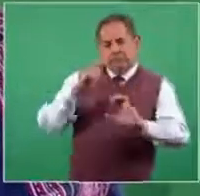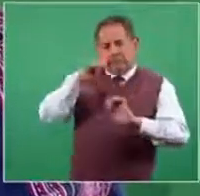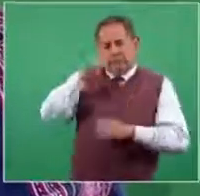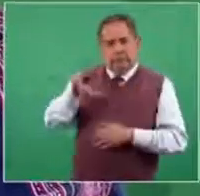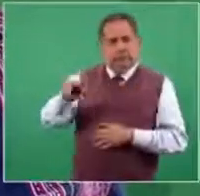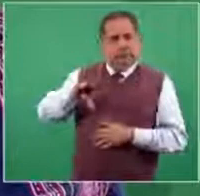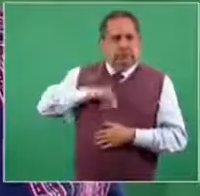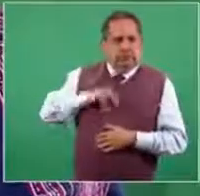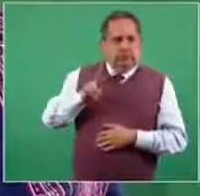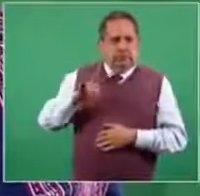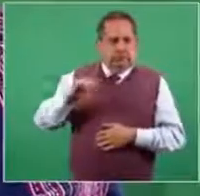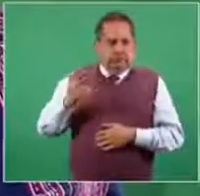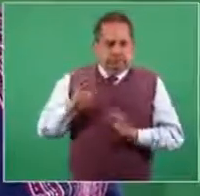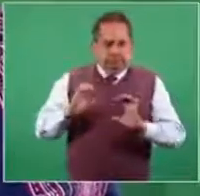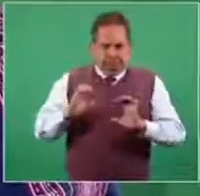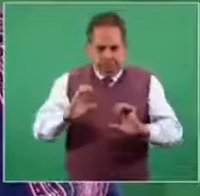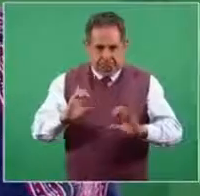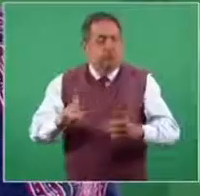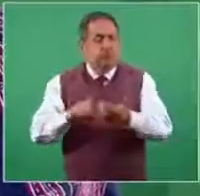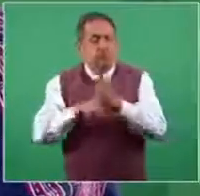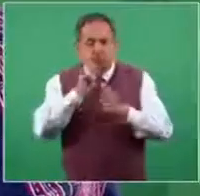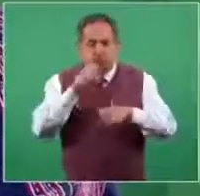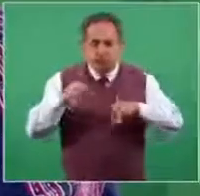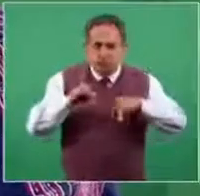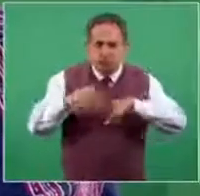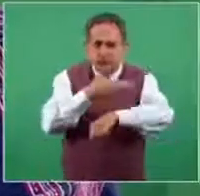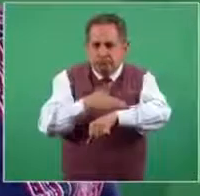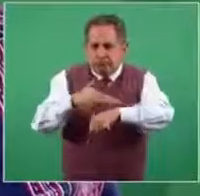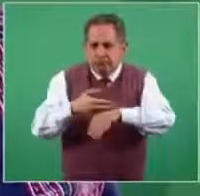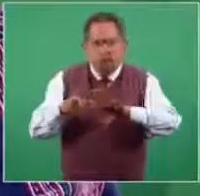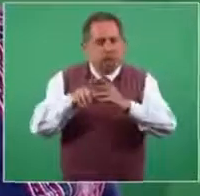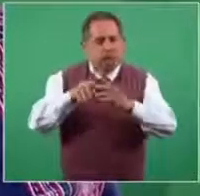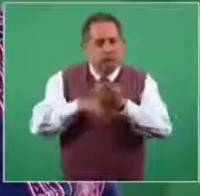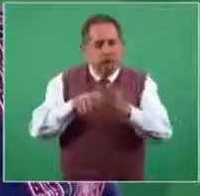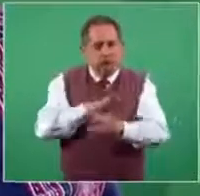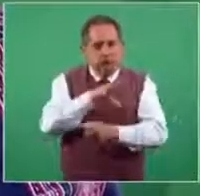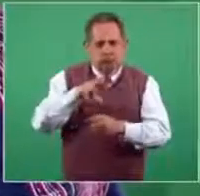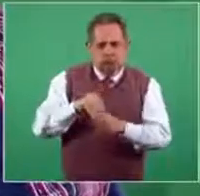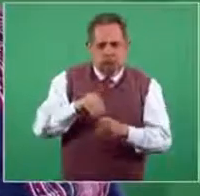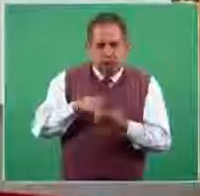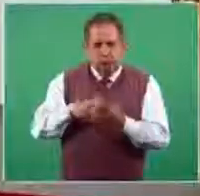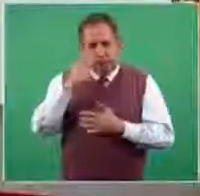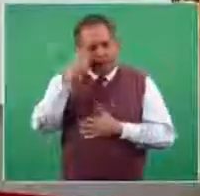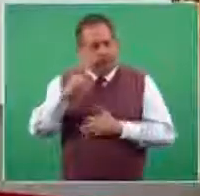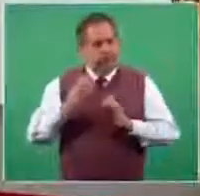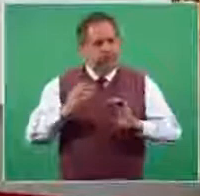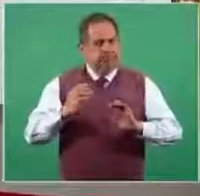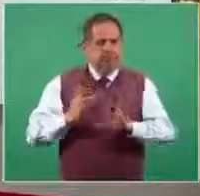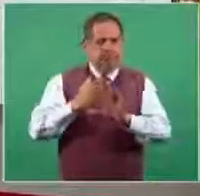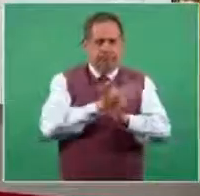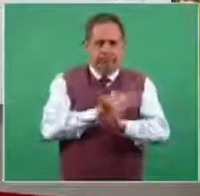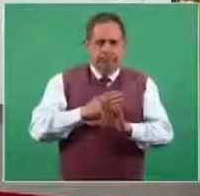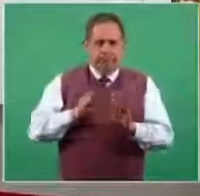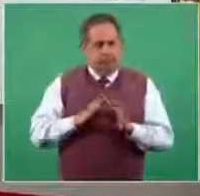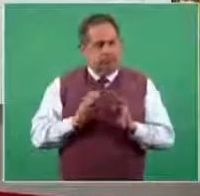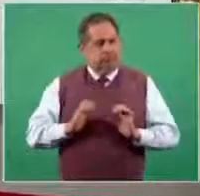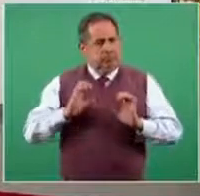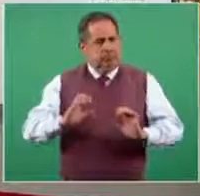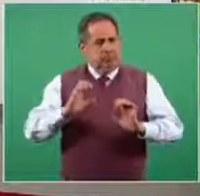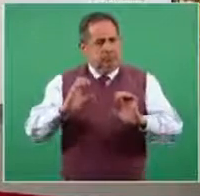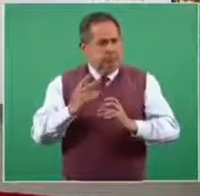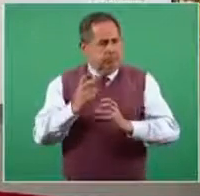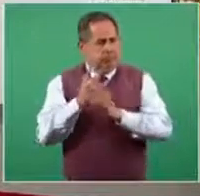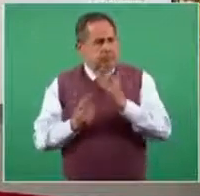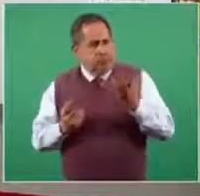y que se está trabajando de forma coordinada también para tener acceso a una prevención combinada. Y esto